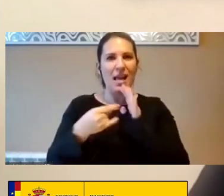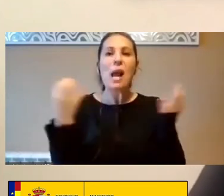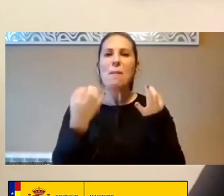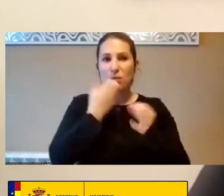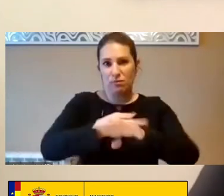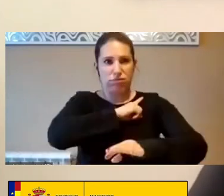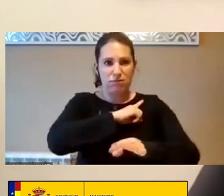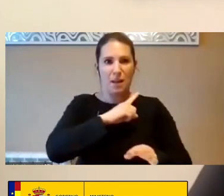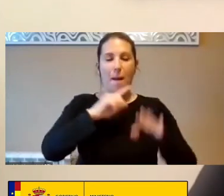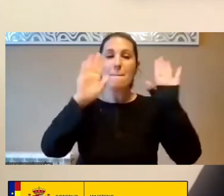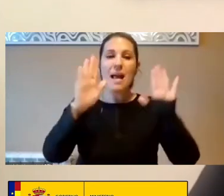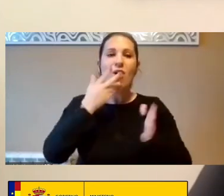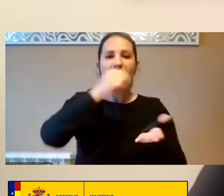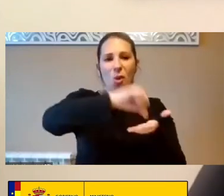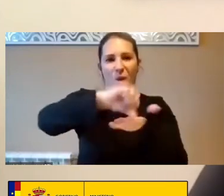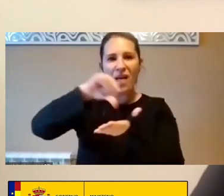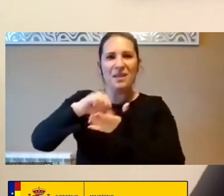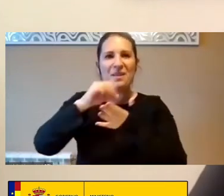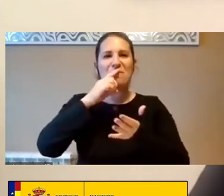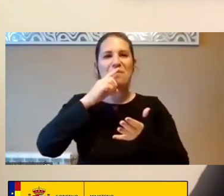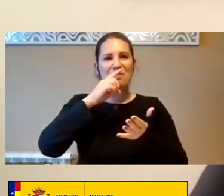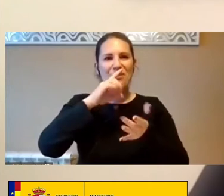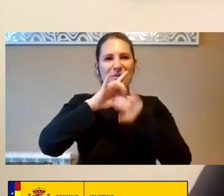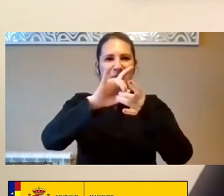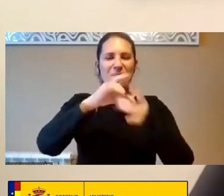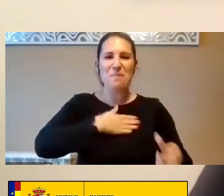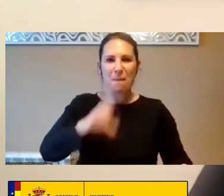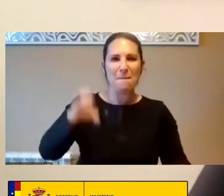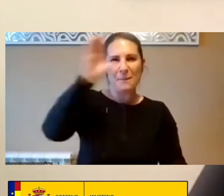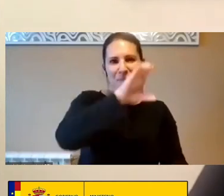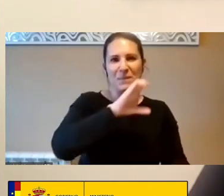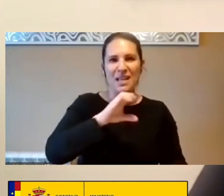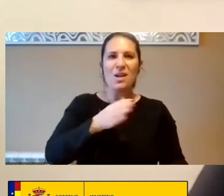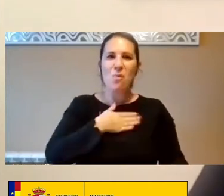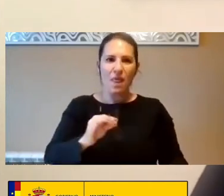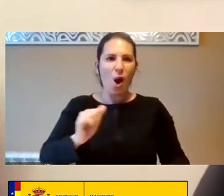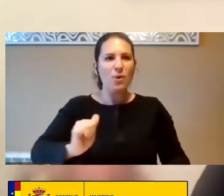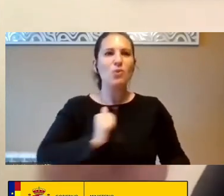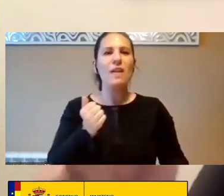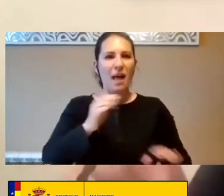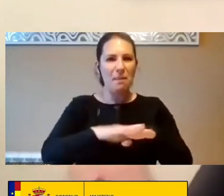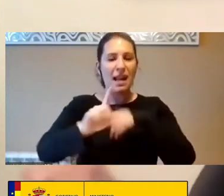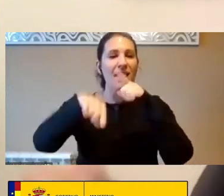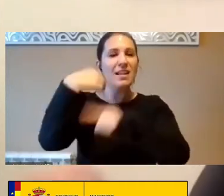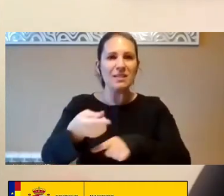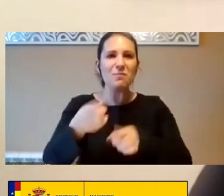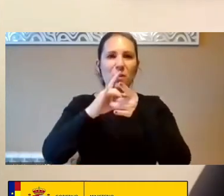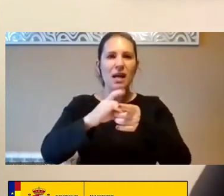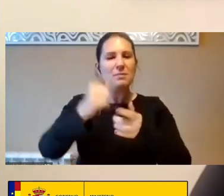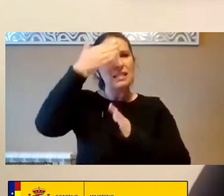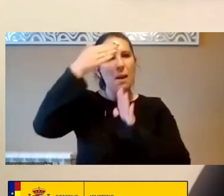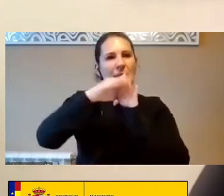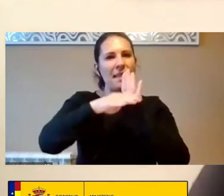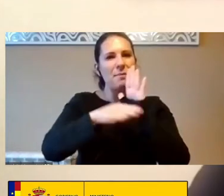Procurement a nivel A Ciudades A nivel De Países A nivel De Regiones Puede Dar Oportunidades Para Dictar Los Principios De La Tecnología